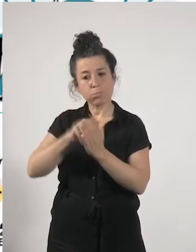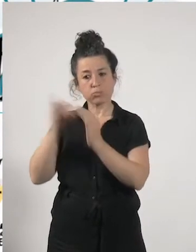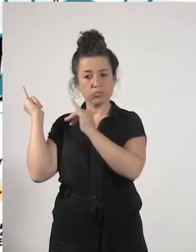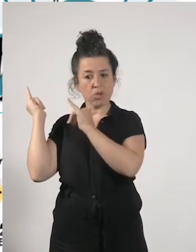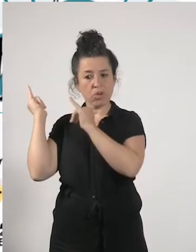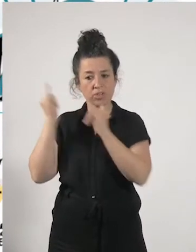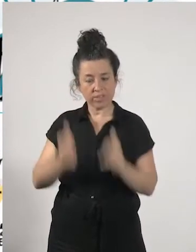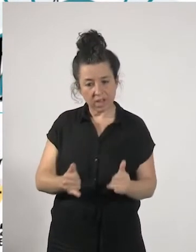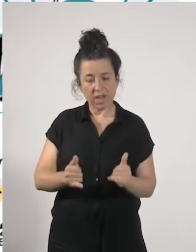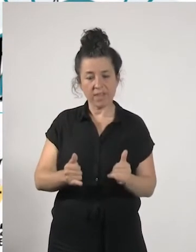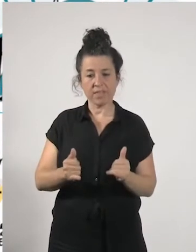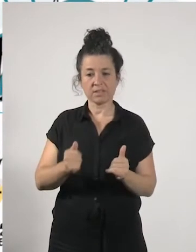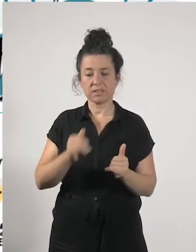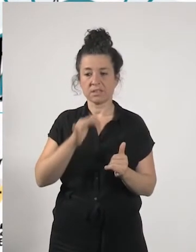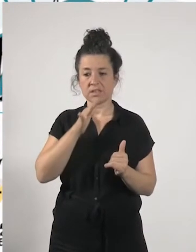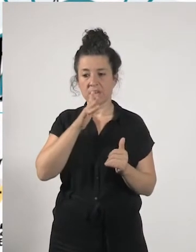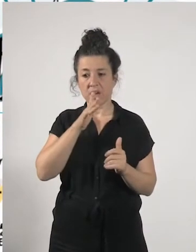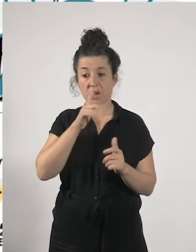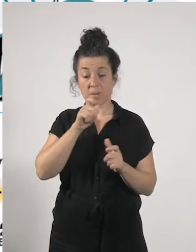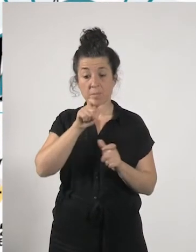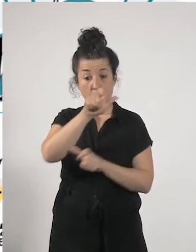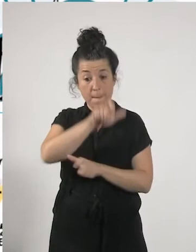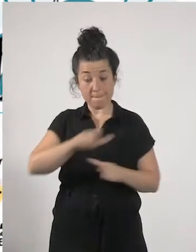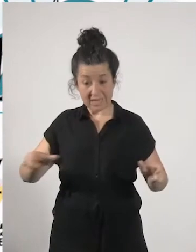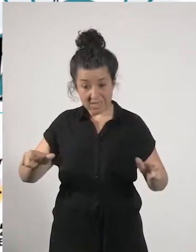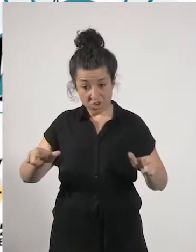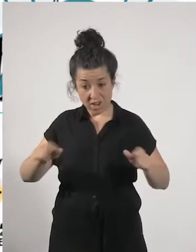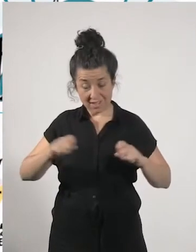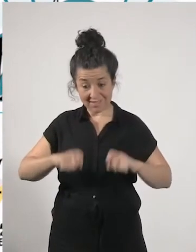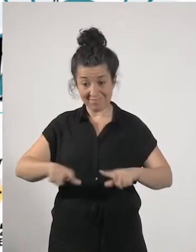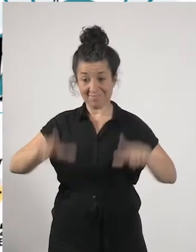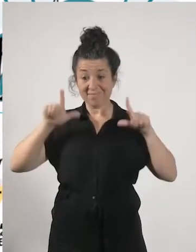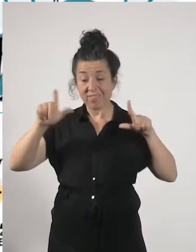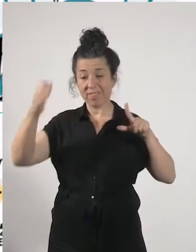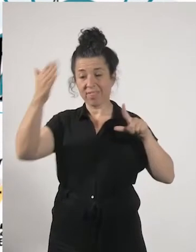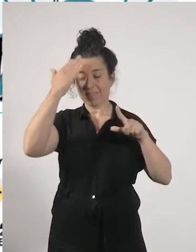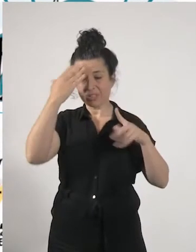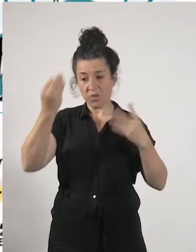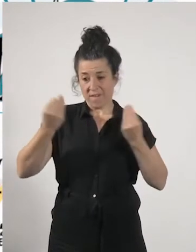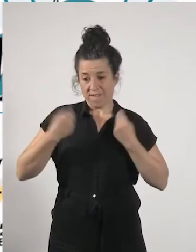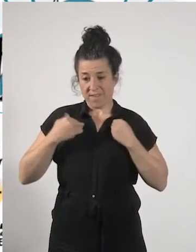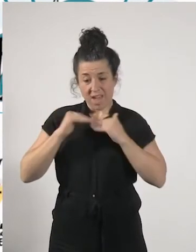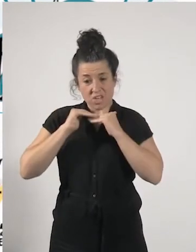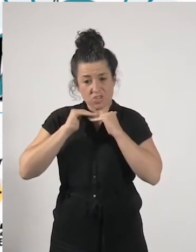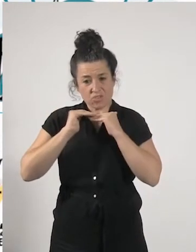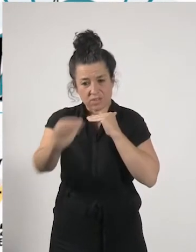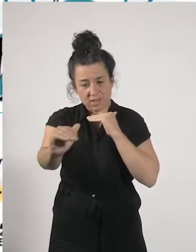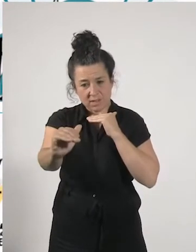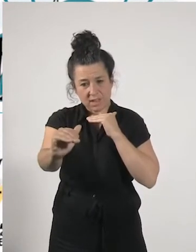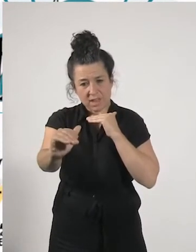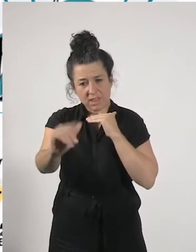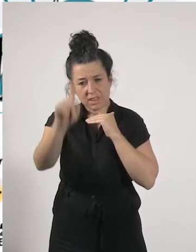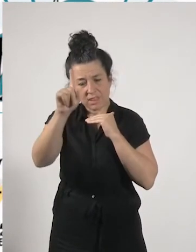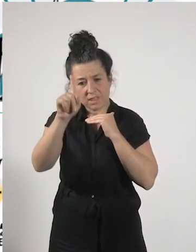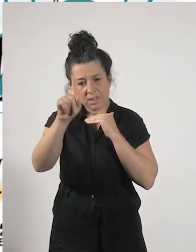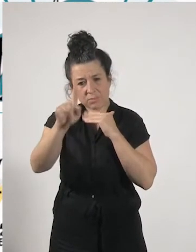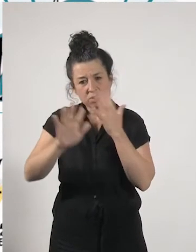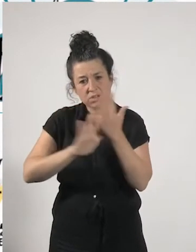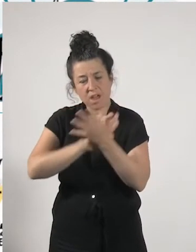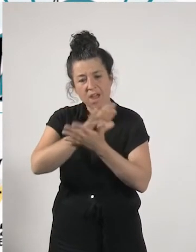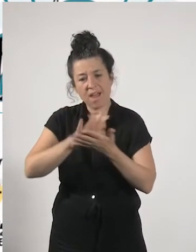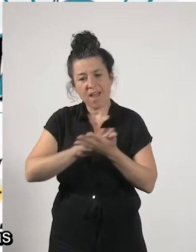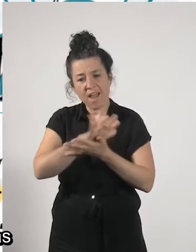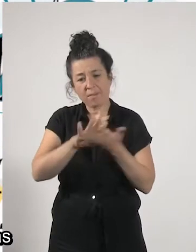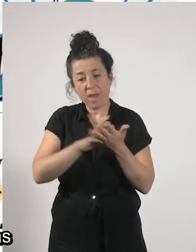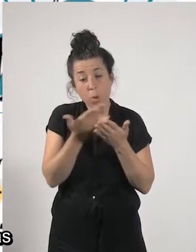decíais colocando ahora sí a las personas en ese centro y el sostenimiento de esa vida pues habéis hablado de un montón de